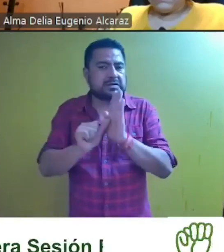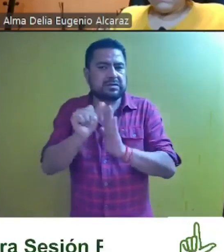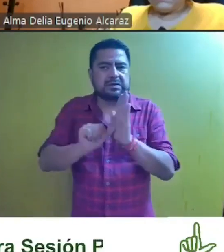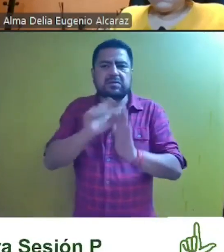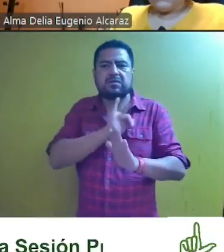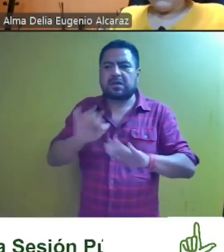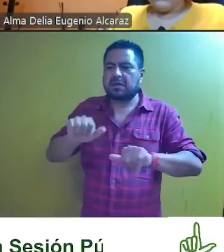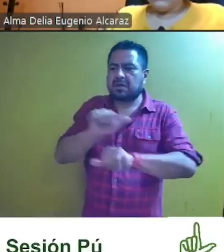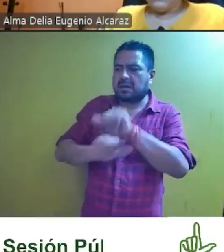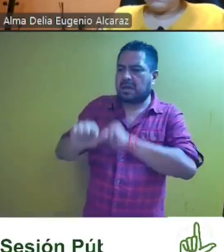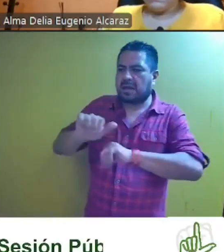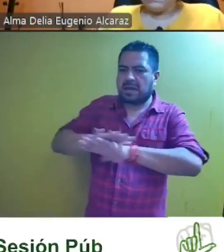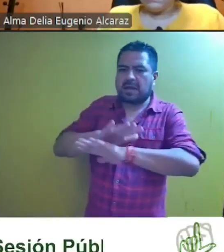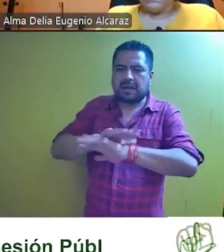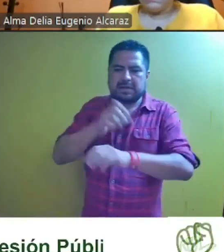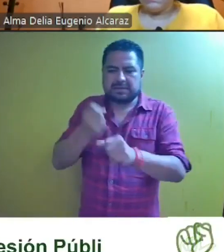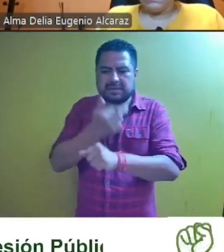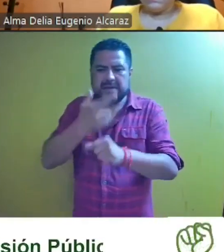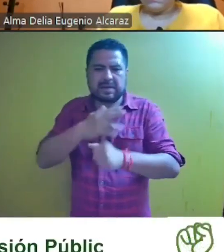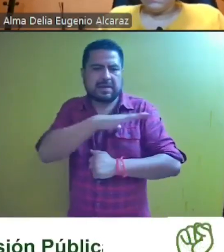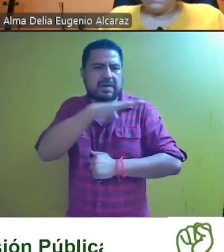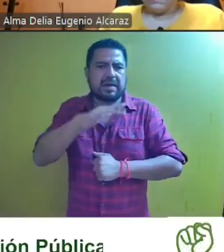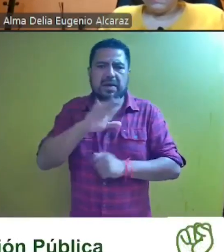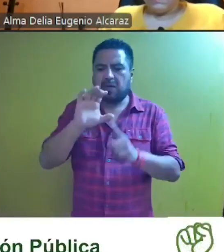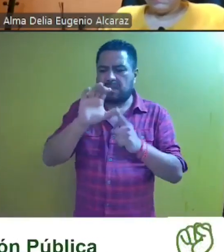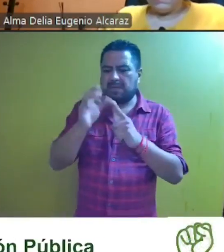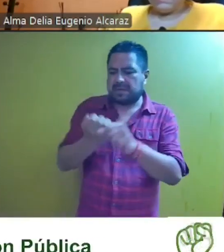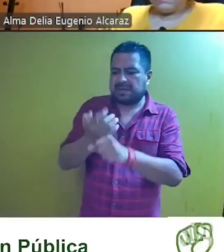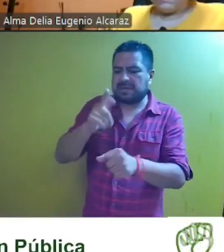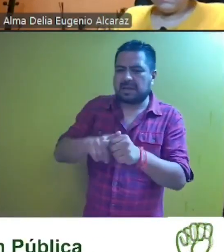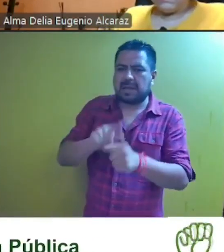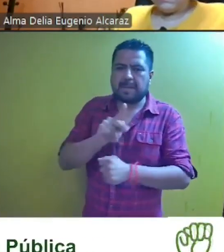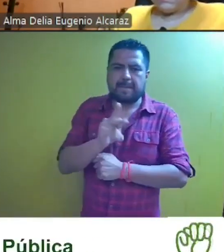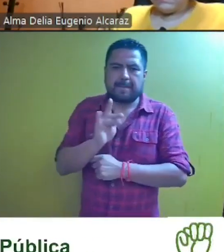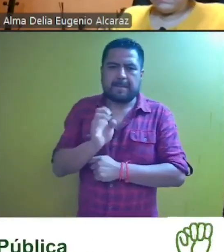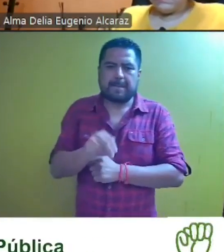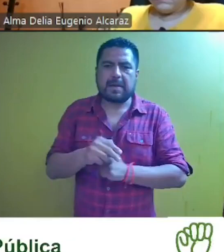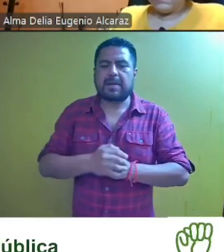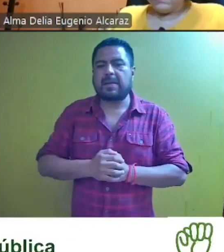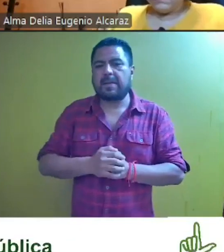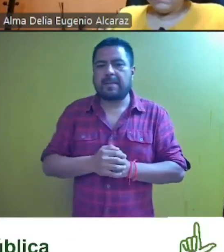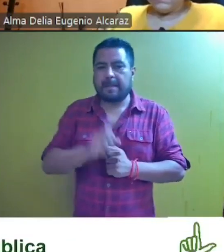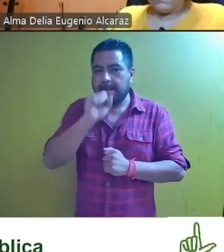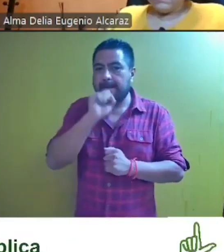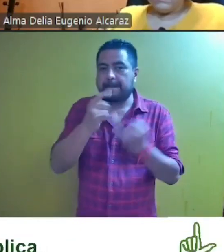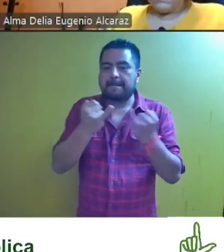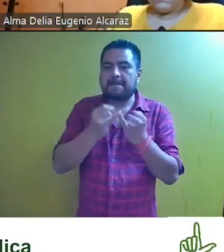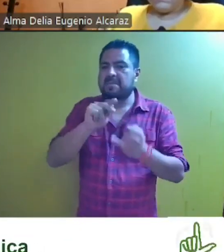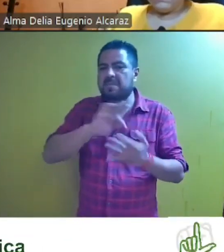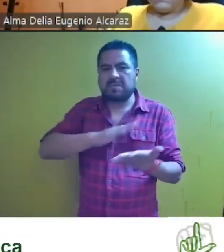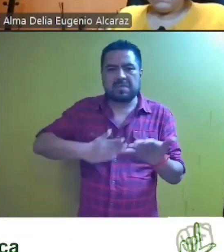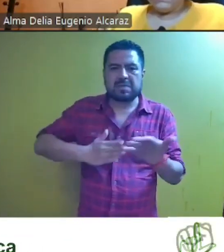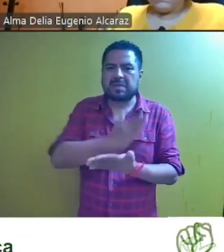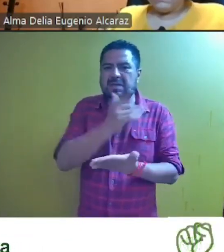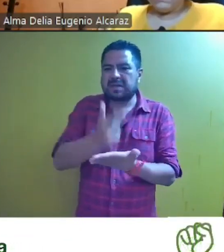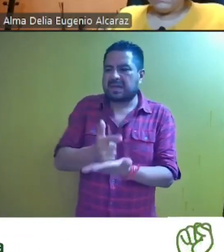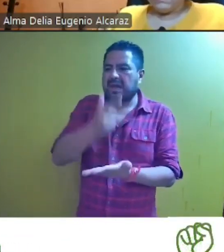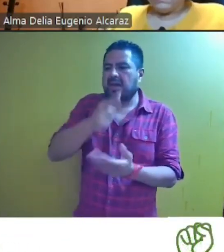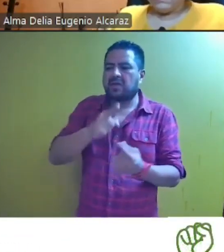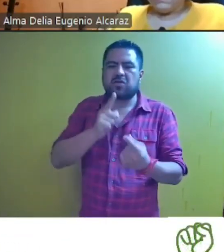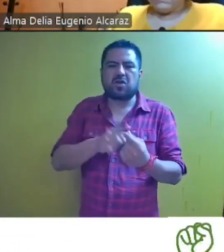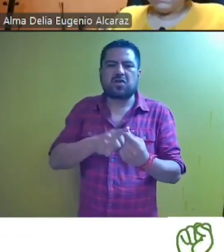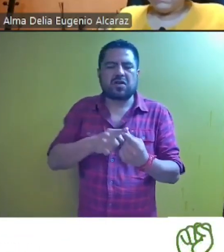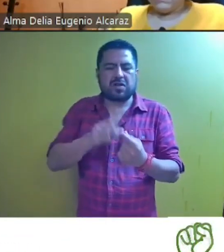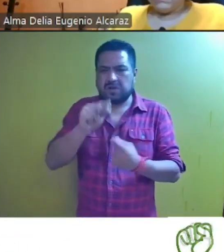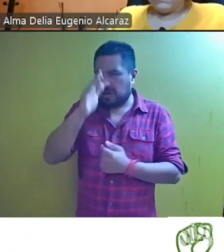sustituido por la secretaria general del comité directivo estatal también es infundada la porción del agravio donde la